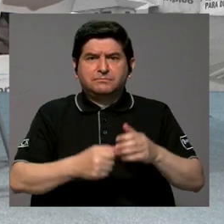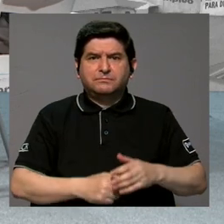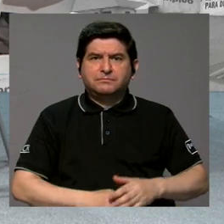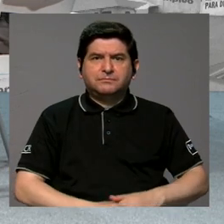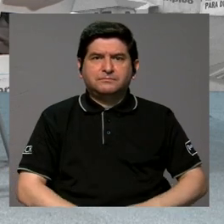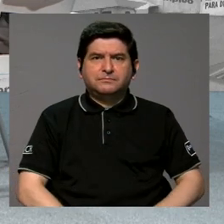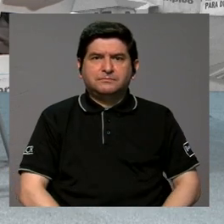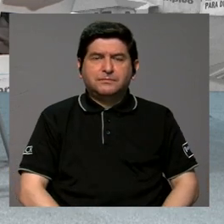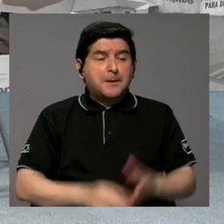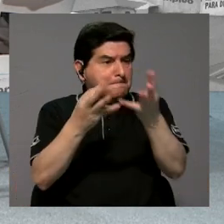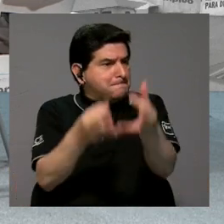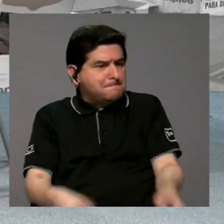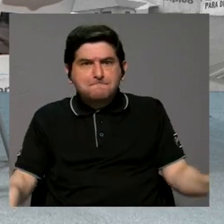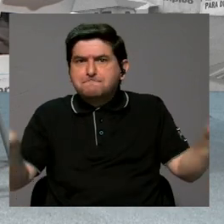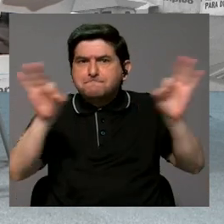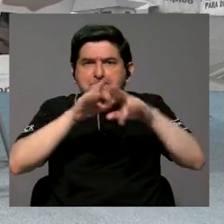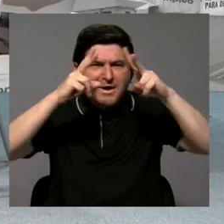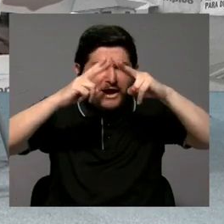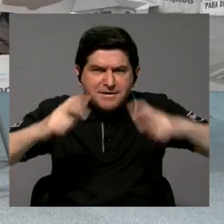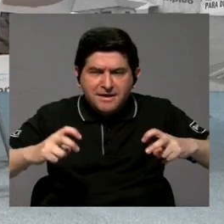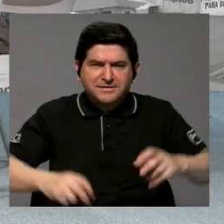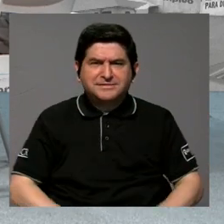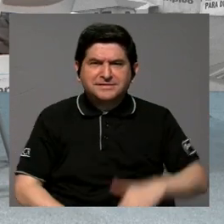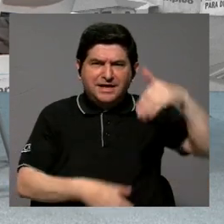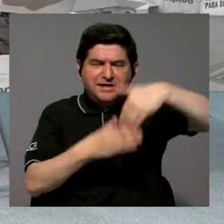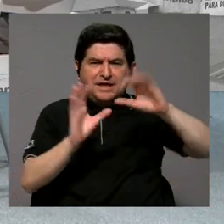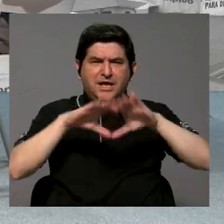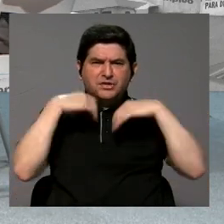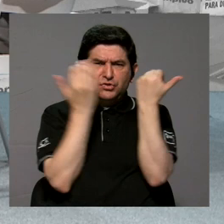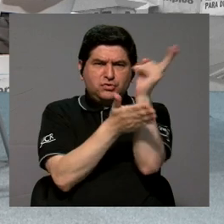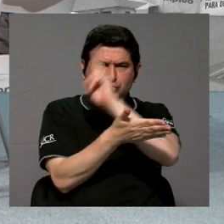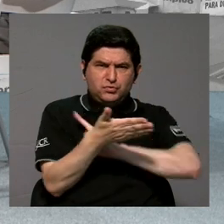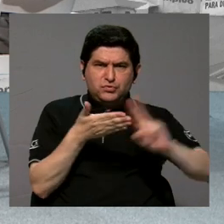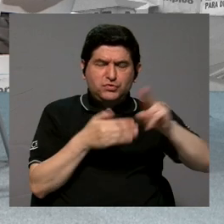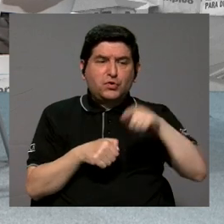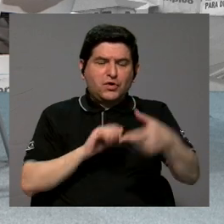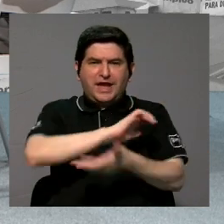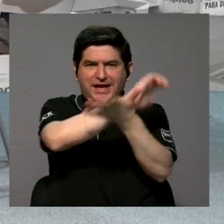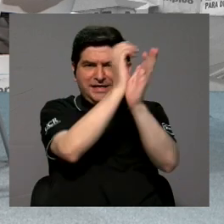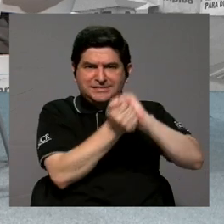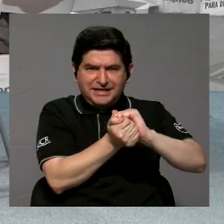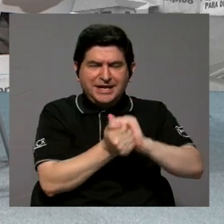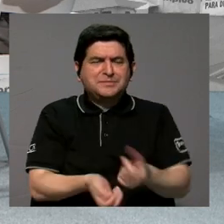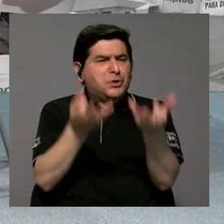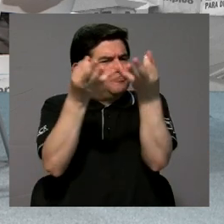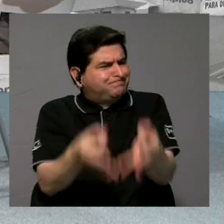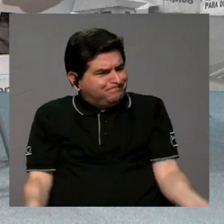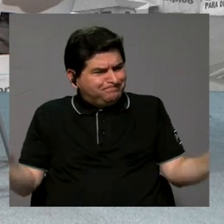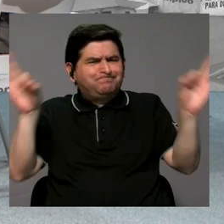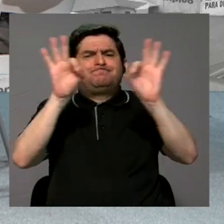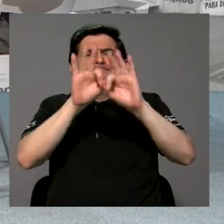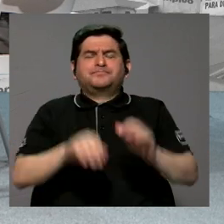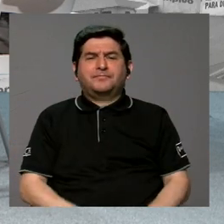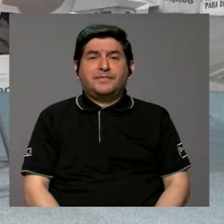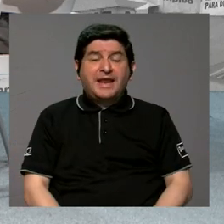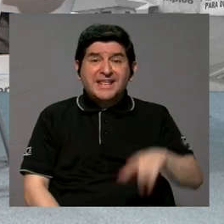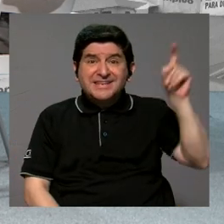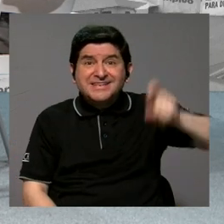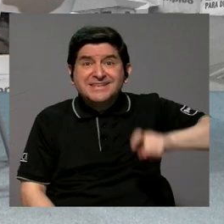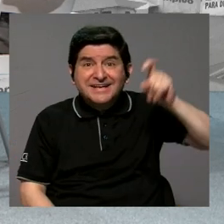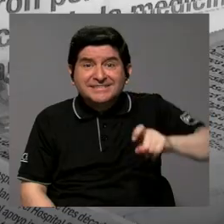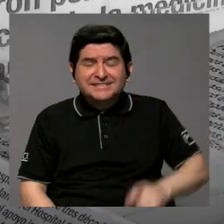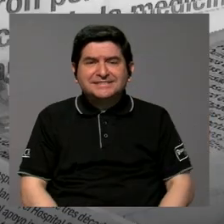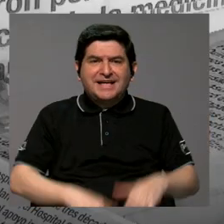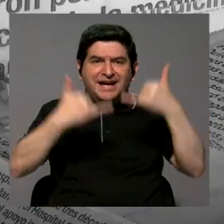que es importante se analiza dentro del consejo universitario que esa reforma es sumamente importante que esa reforma